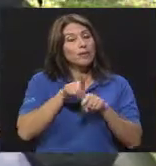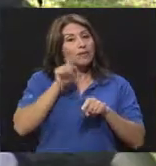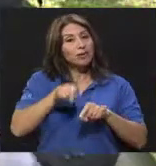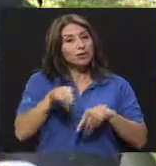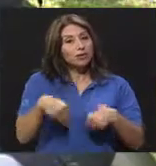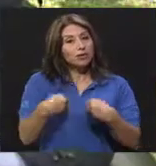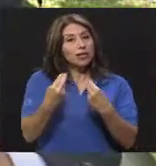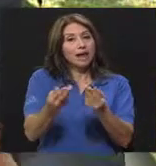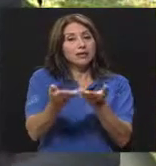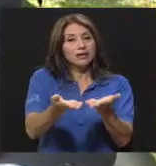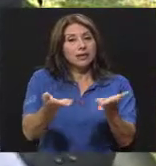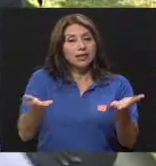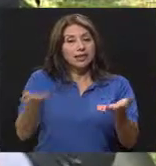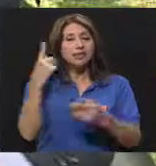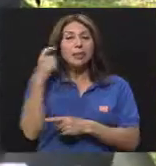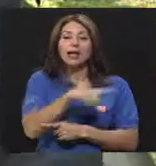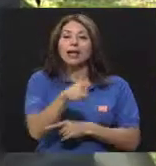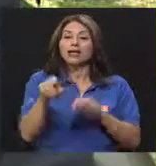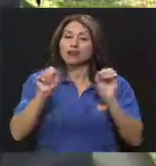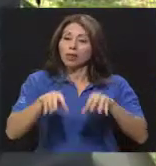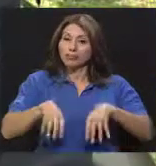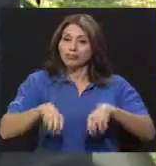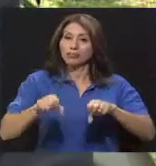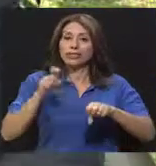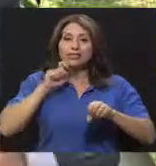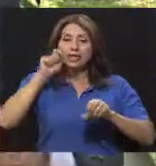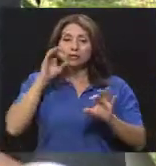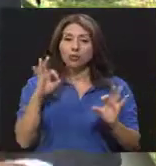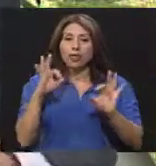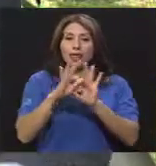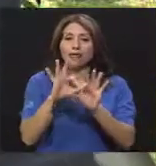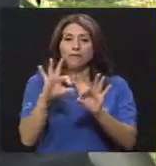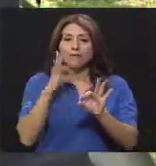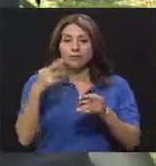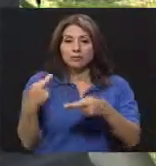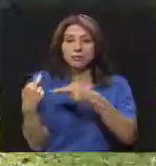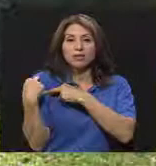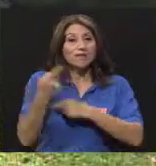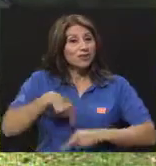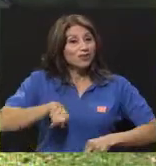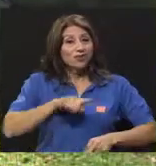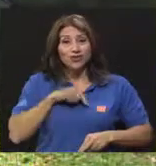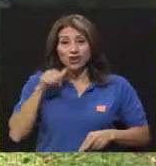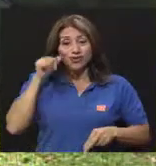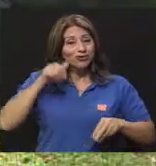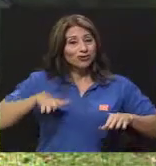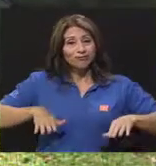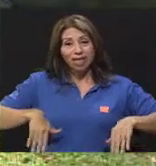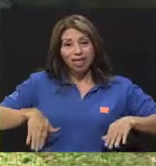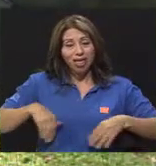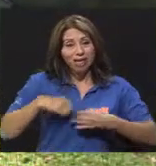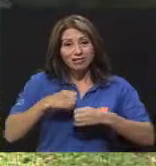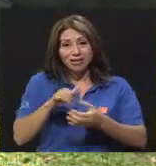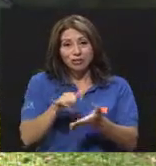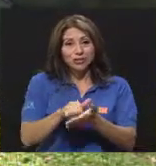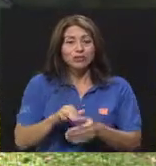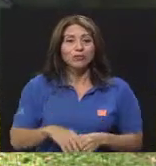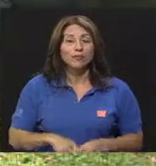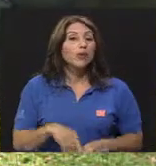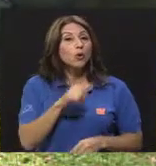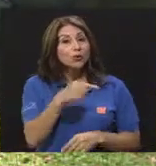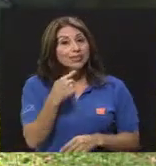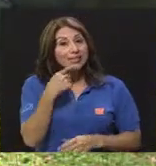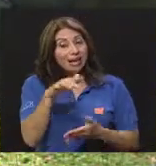las herramientas para que puedan ejercer su sexualidad responsablemente. Y eso no lo estamos haciendo. Cuando usted señala esto, doctor, yo